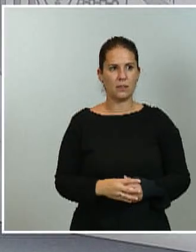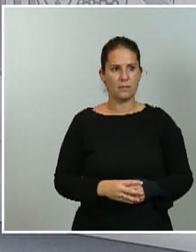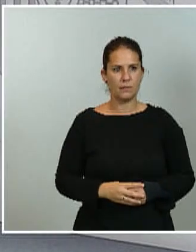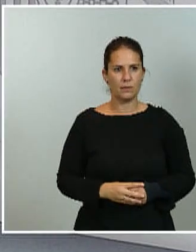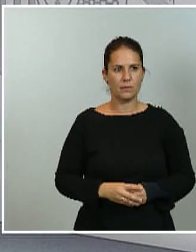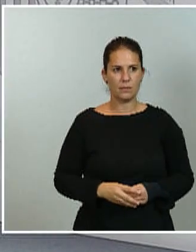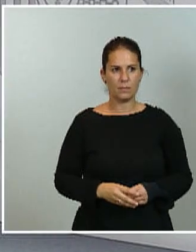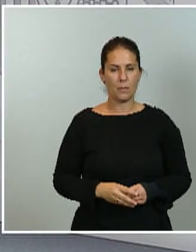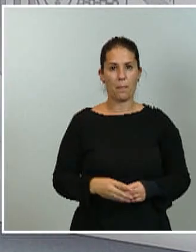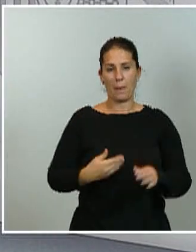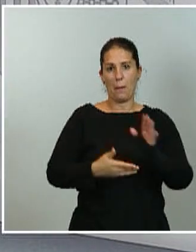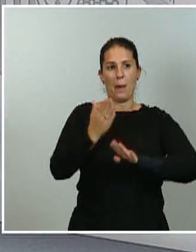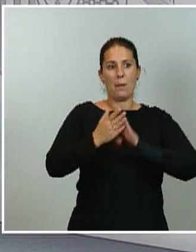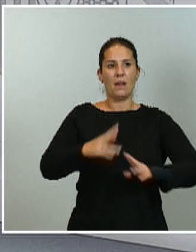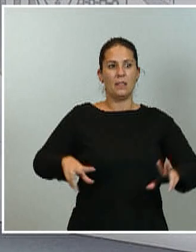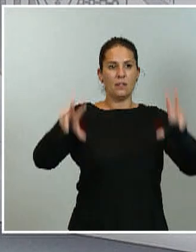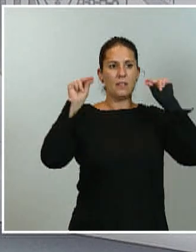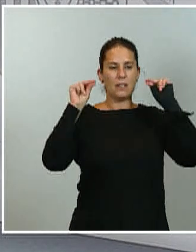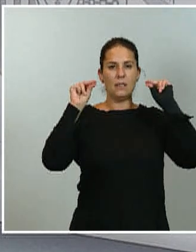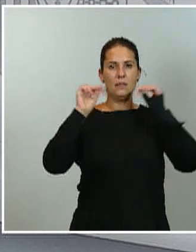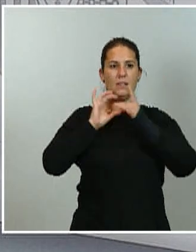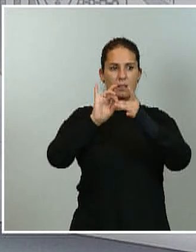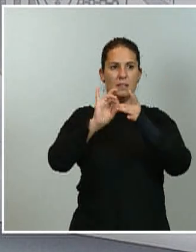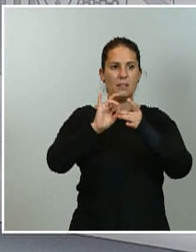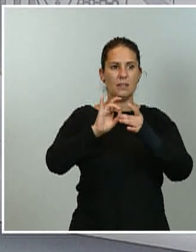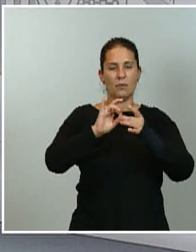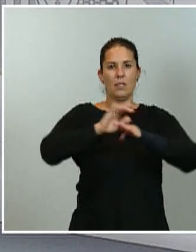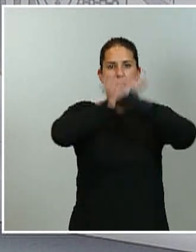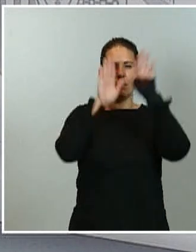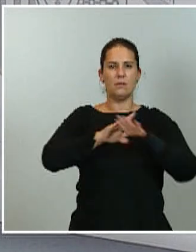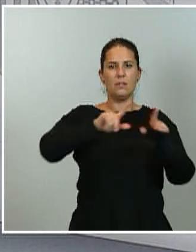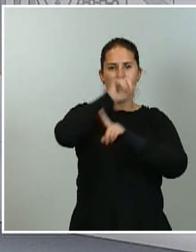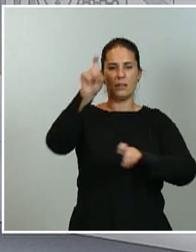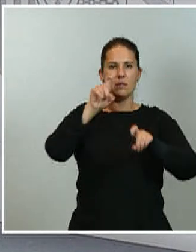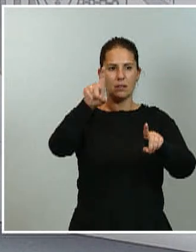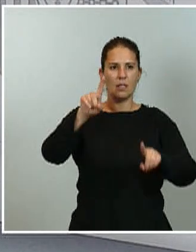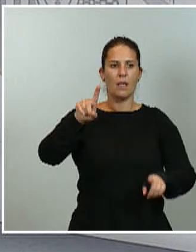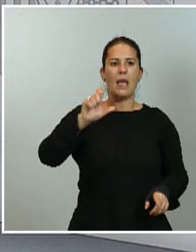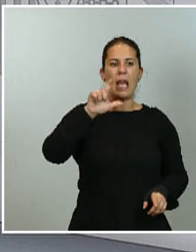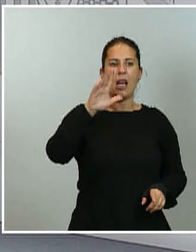Finalizamos con una última pregunta. El confidencial, Darío, adelante.